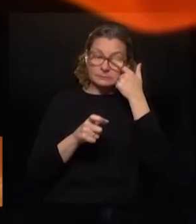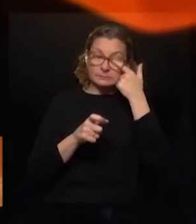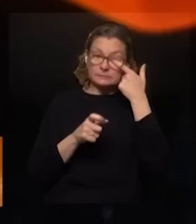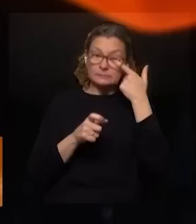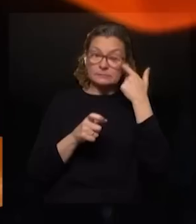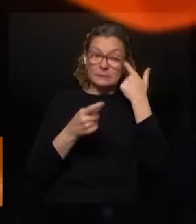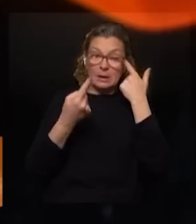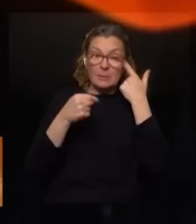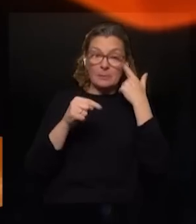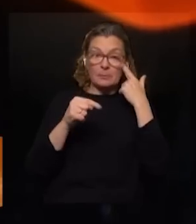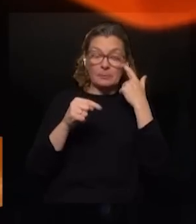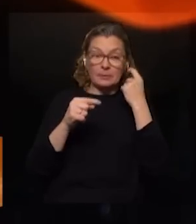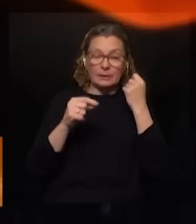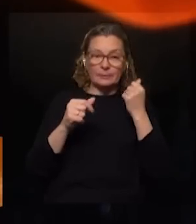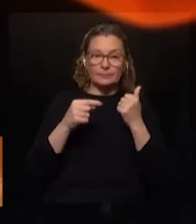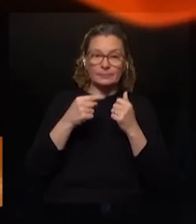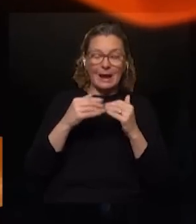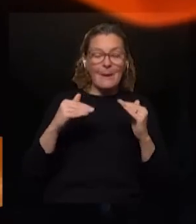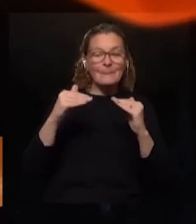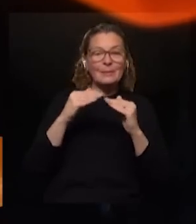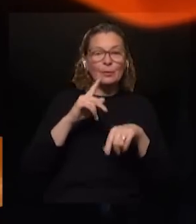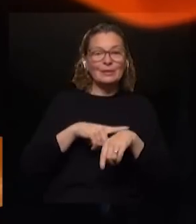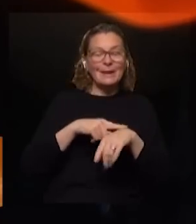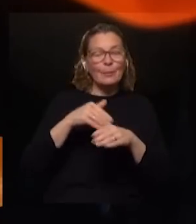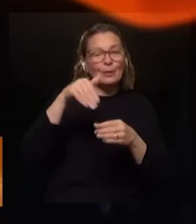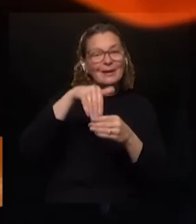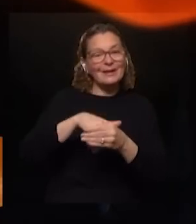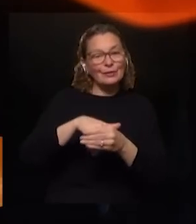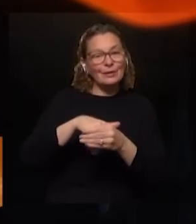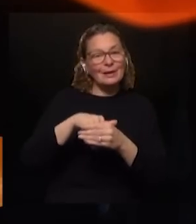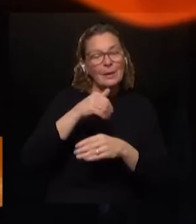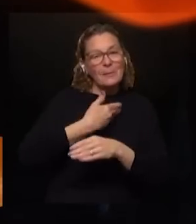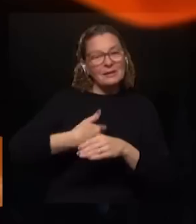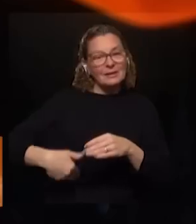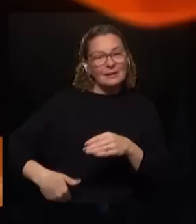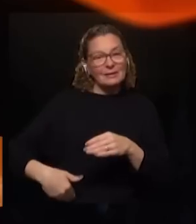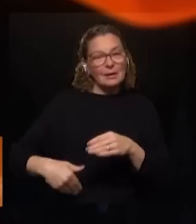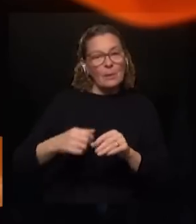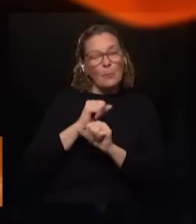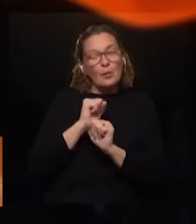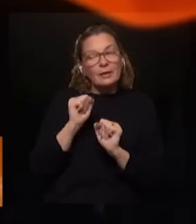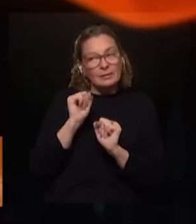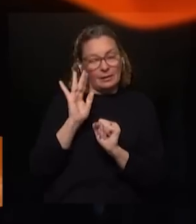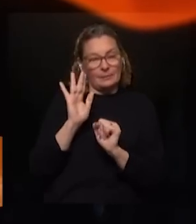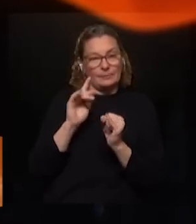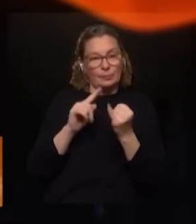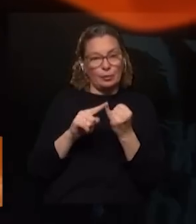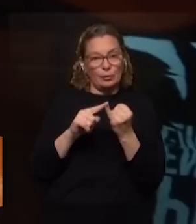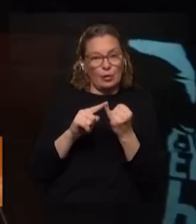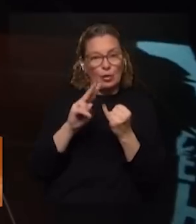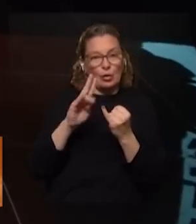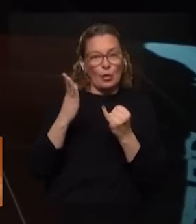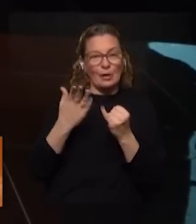pero lo importante y de simultáneo con elecciones puede ser o por iniciativa de dos quintos